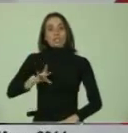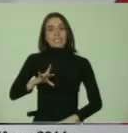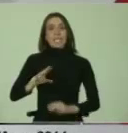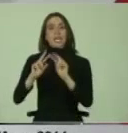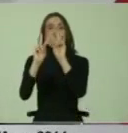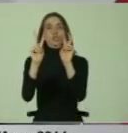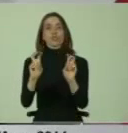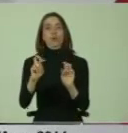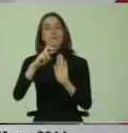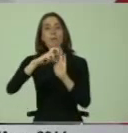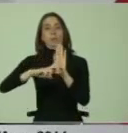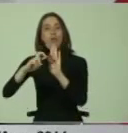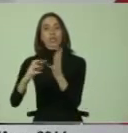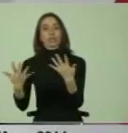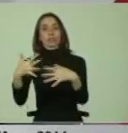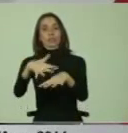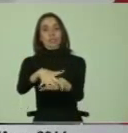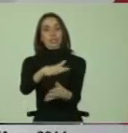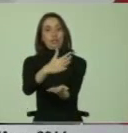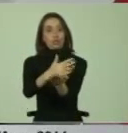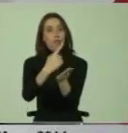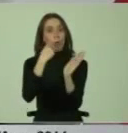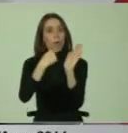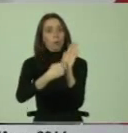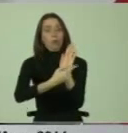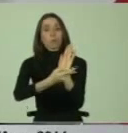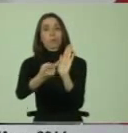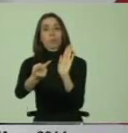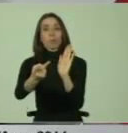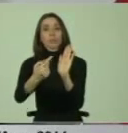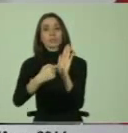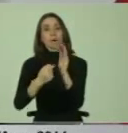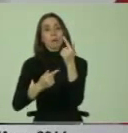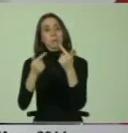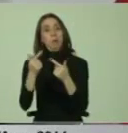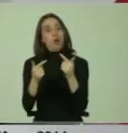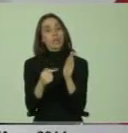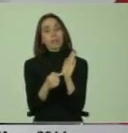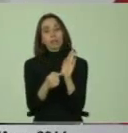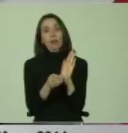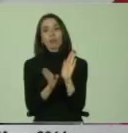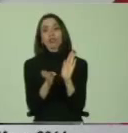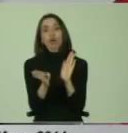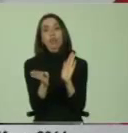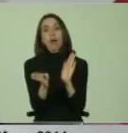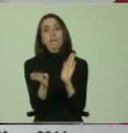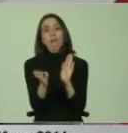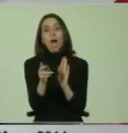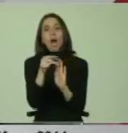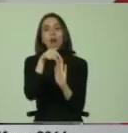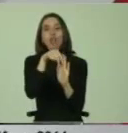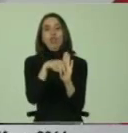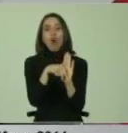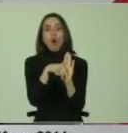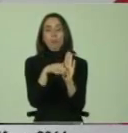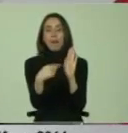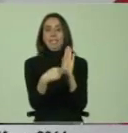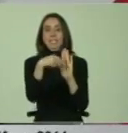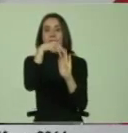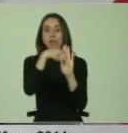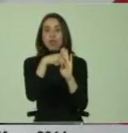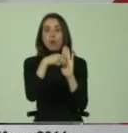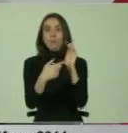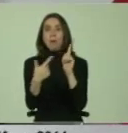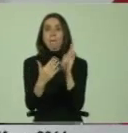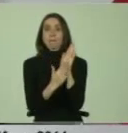proyectos de integración escolar ha mostrado que esta política todavía se sitúa en una normativa, esta normativa y esta